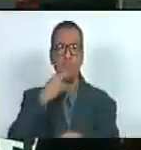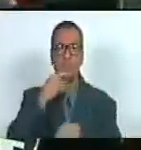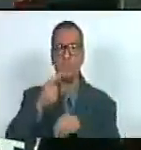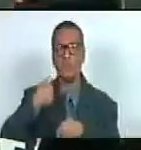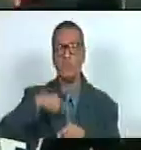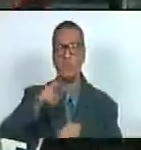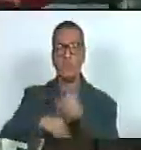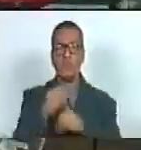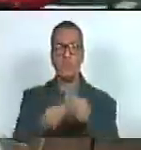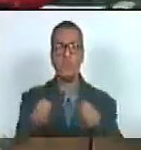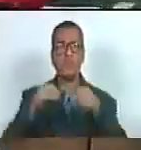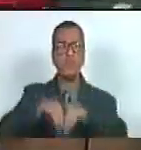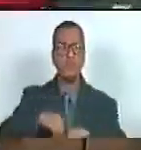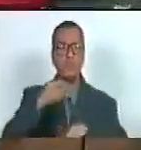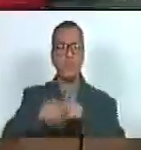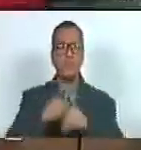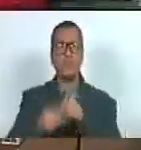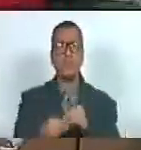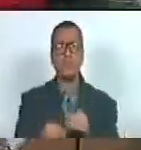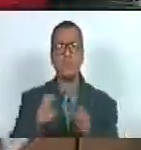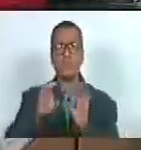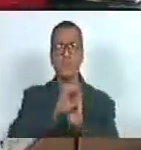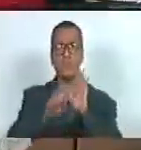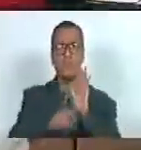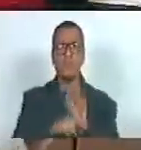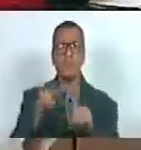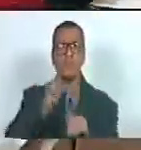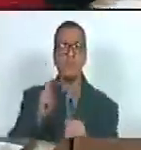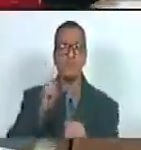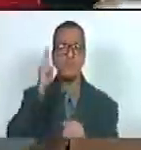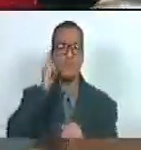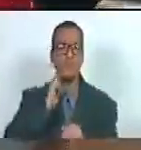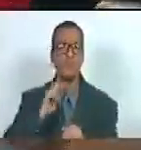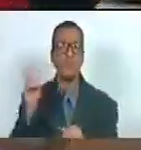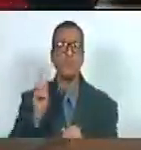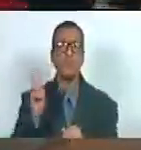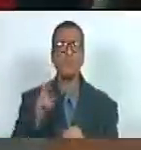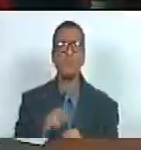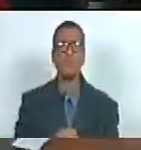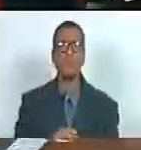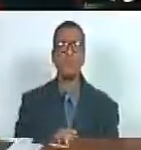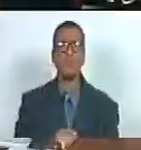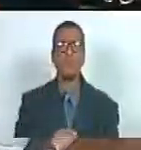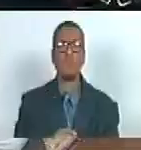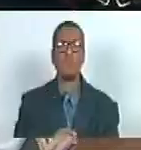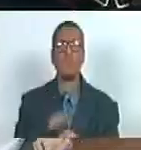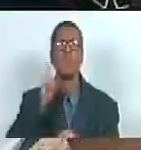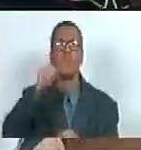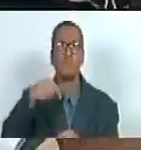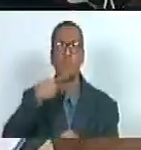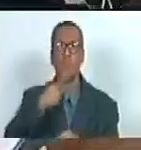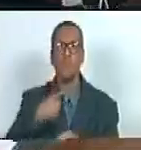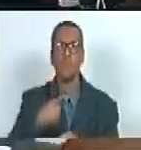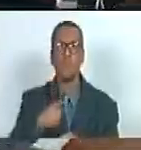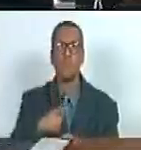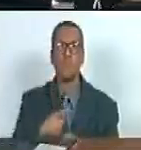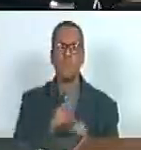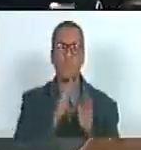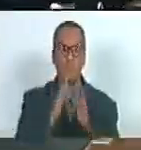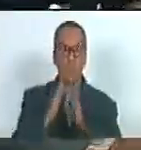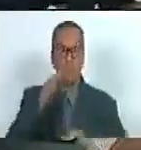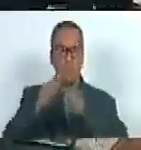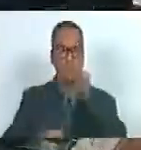de acuerdo a lo establecido en la constitución de la república bolivariana de Venezuela así como el ordenamiento